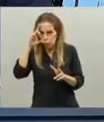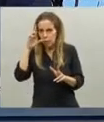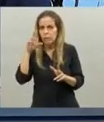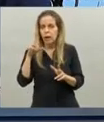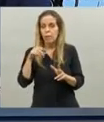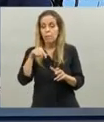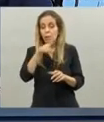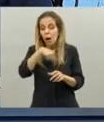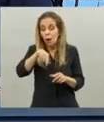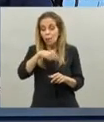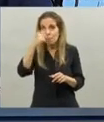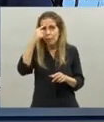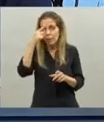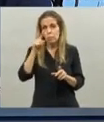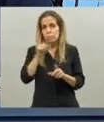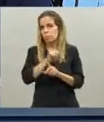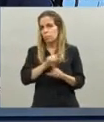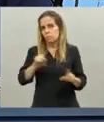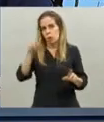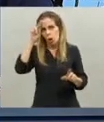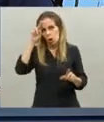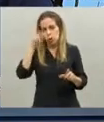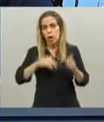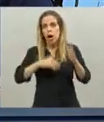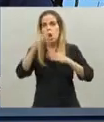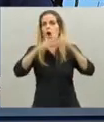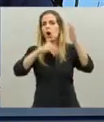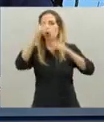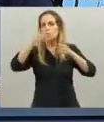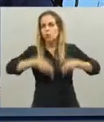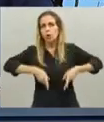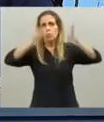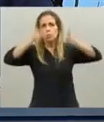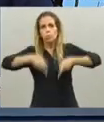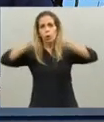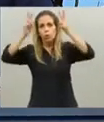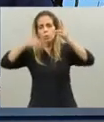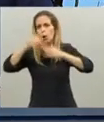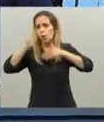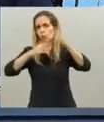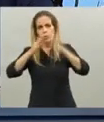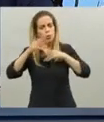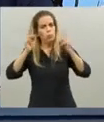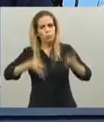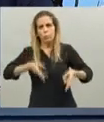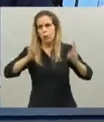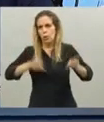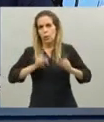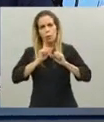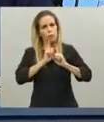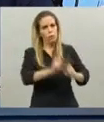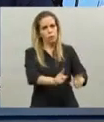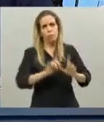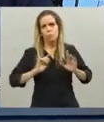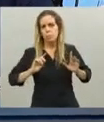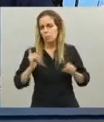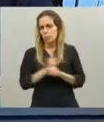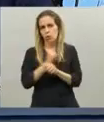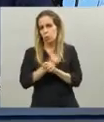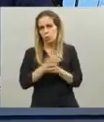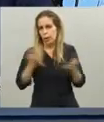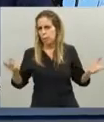pensado que en esta situación no se va a autorizar construcción en el Gran Buenos Aires no se va a autorizar